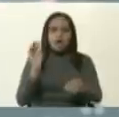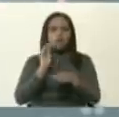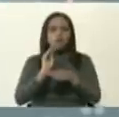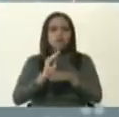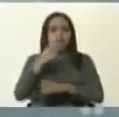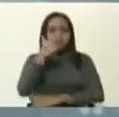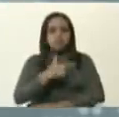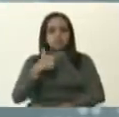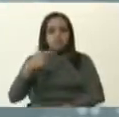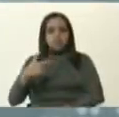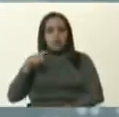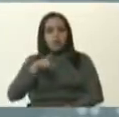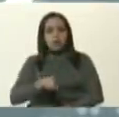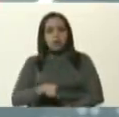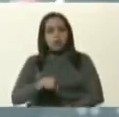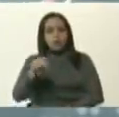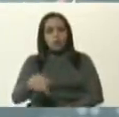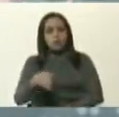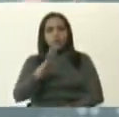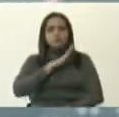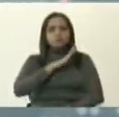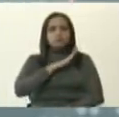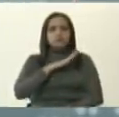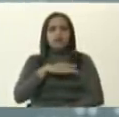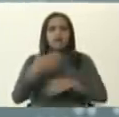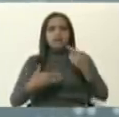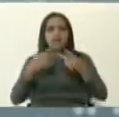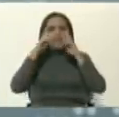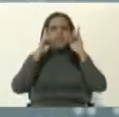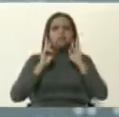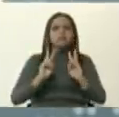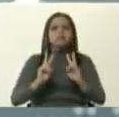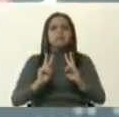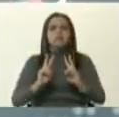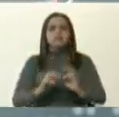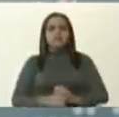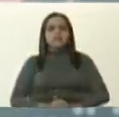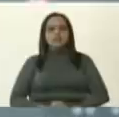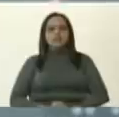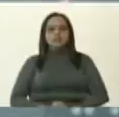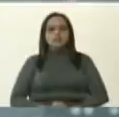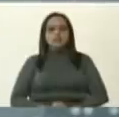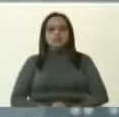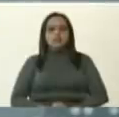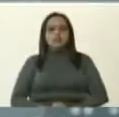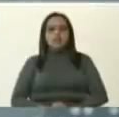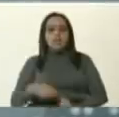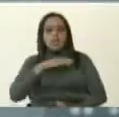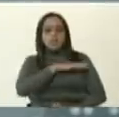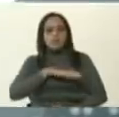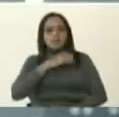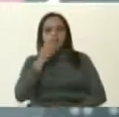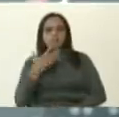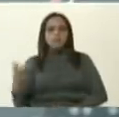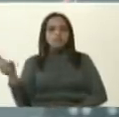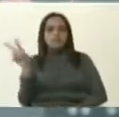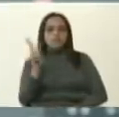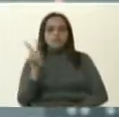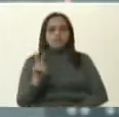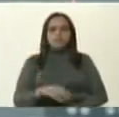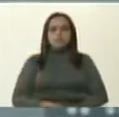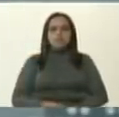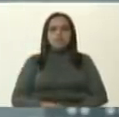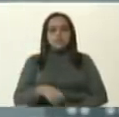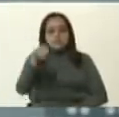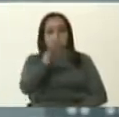Hoy tuvimos jornada de desinfección del movimiento de la misión Venezuela-Venezuela en todo el